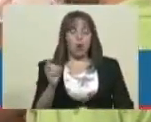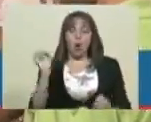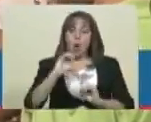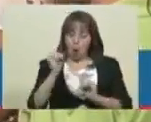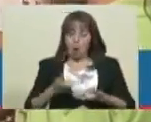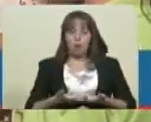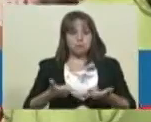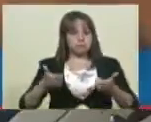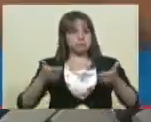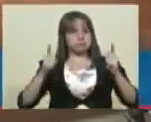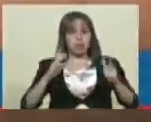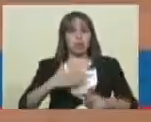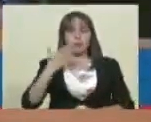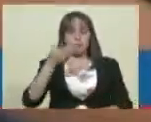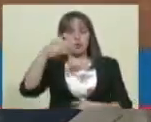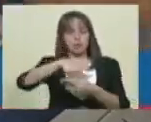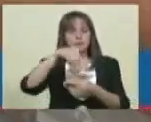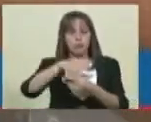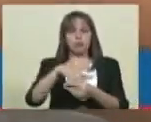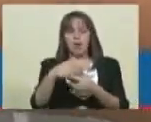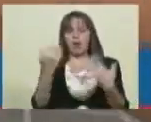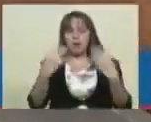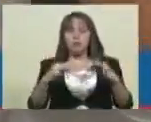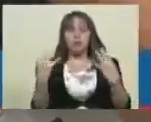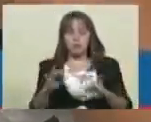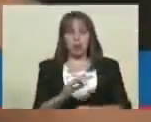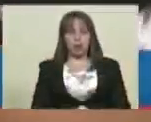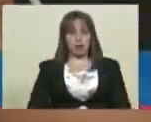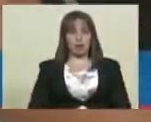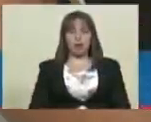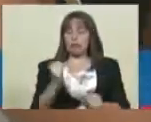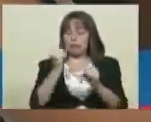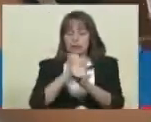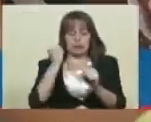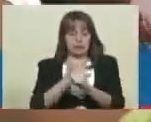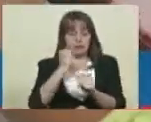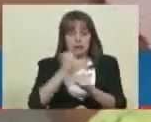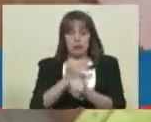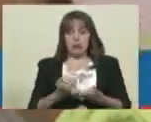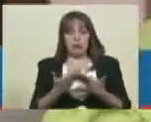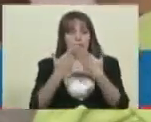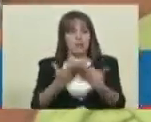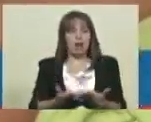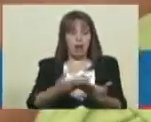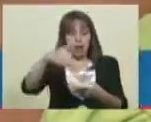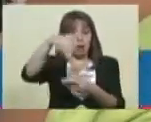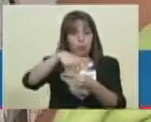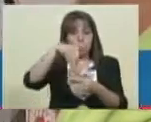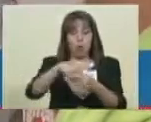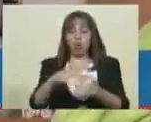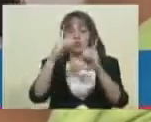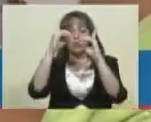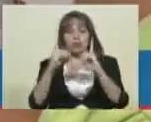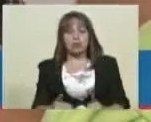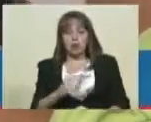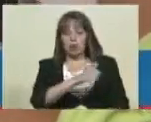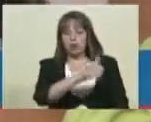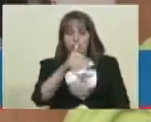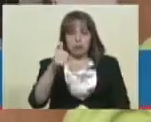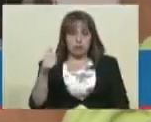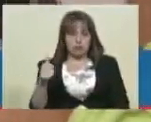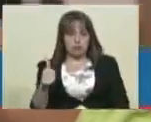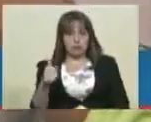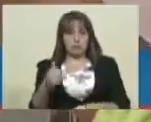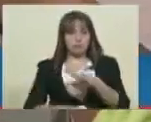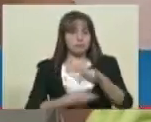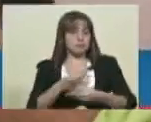Es decir, seguimos trabajando para garantizar el voto, que es la decisión que nos lleva a